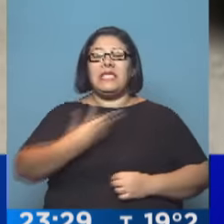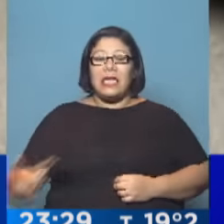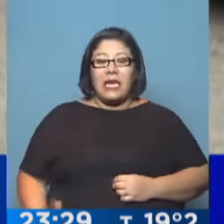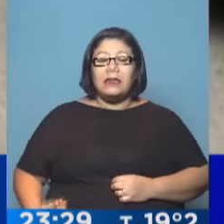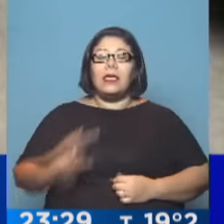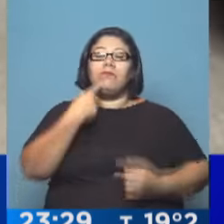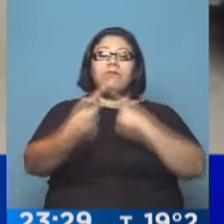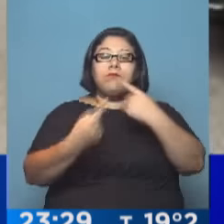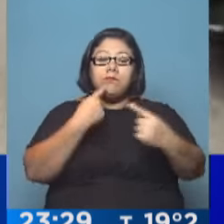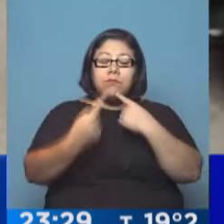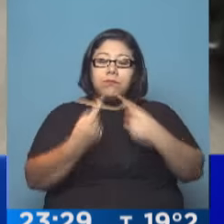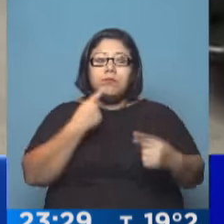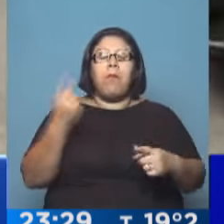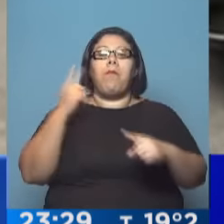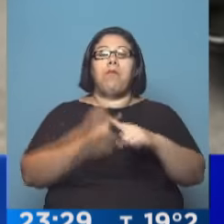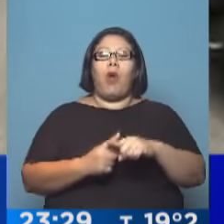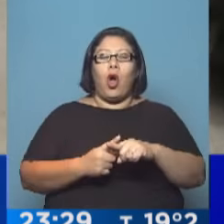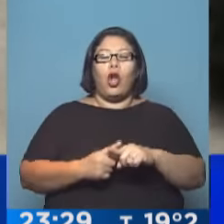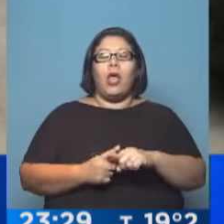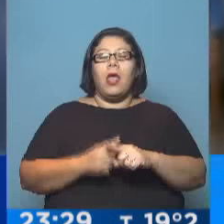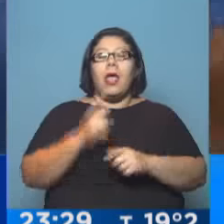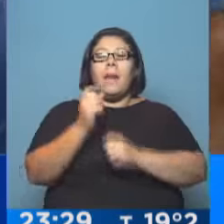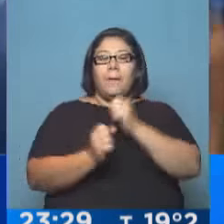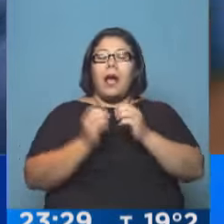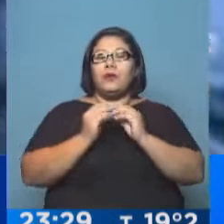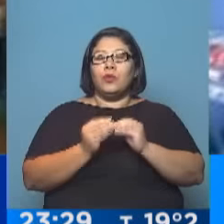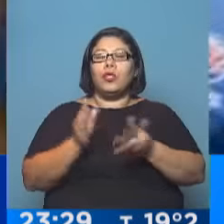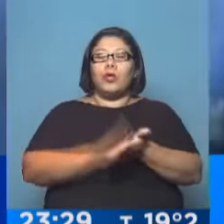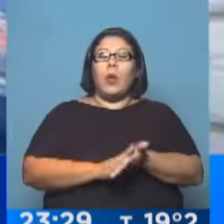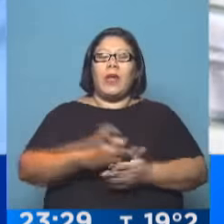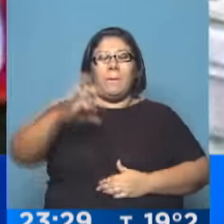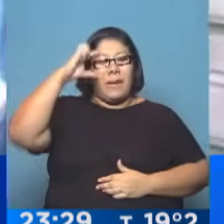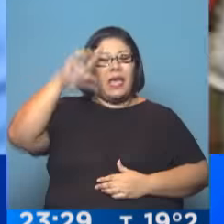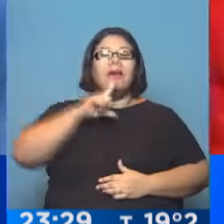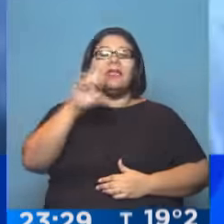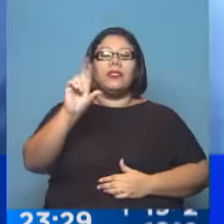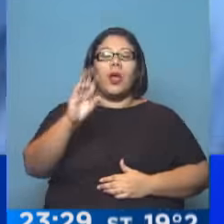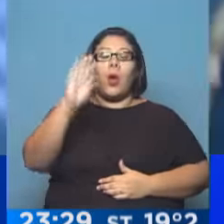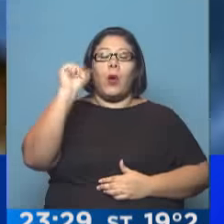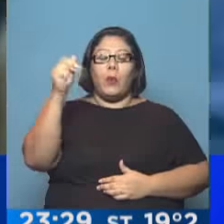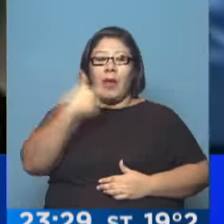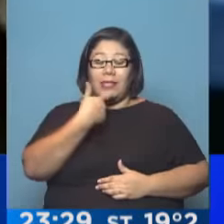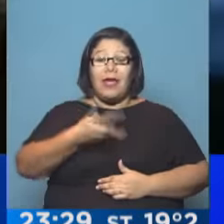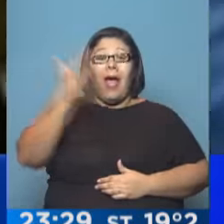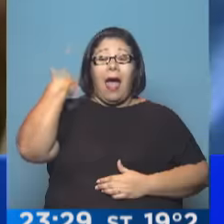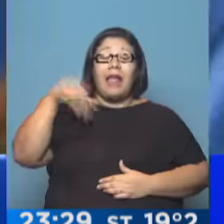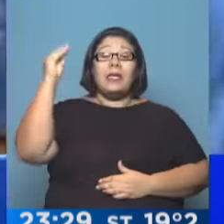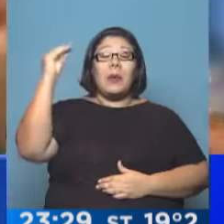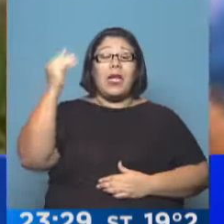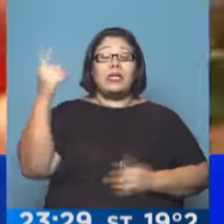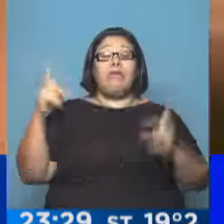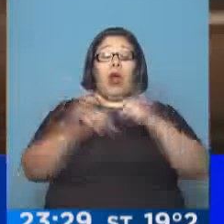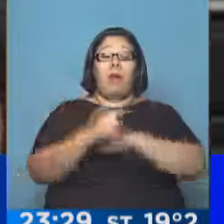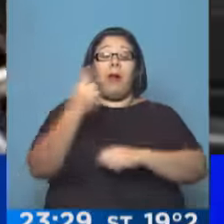La policía trasladó al expresidente para que prestara declaración en un hecho inédito que generó una crisis política en Brasil. Rousseff